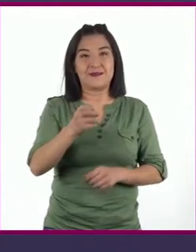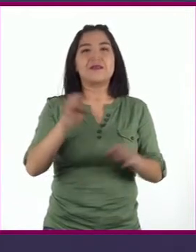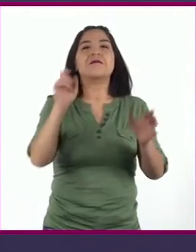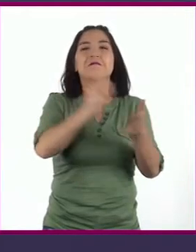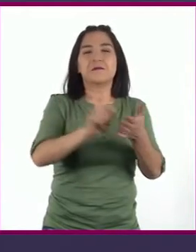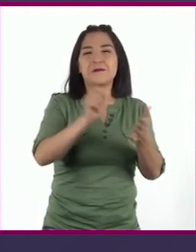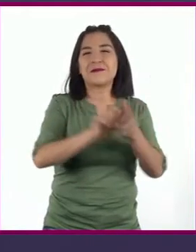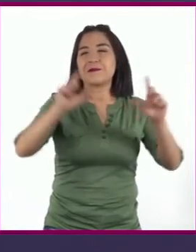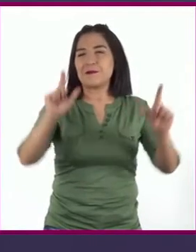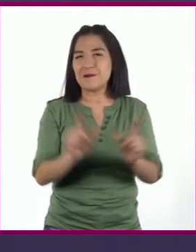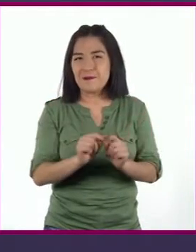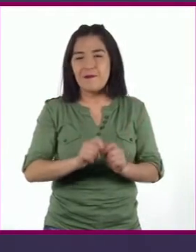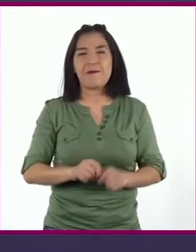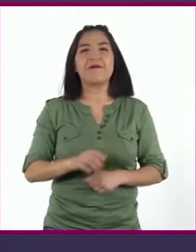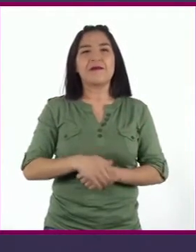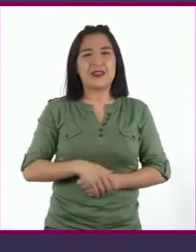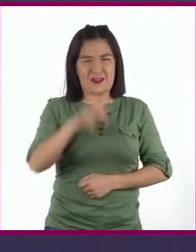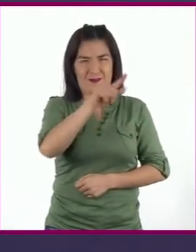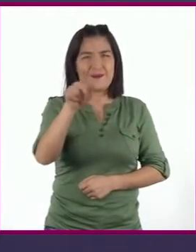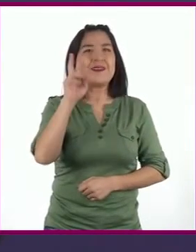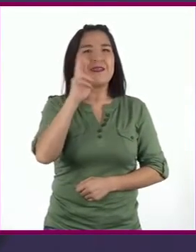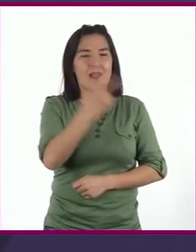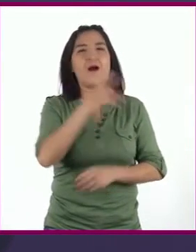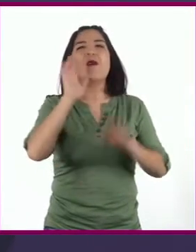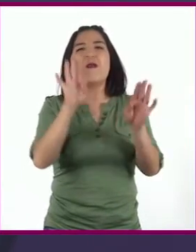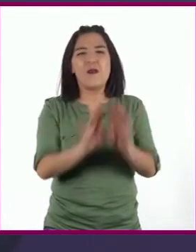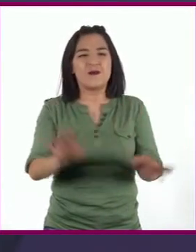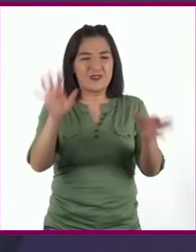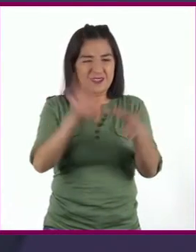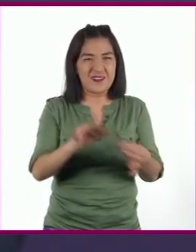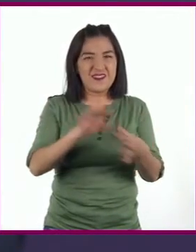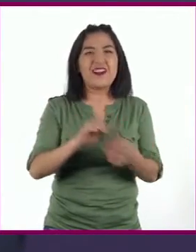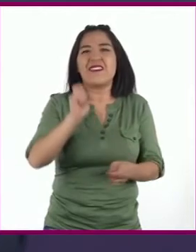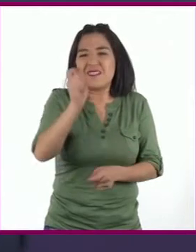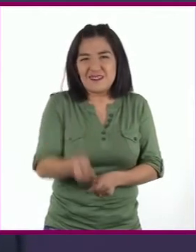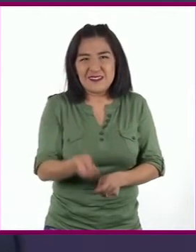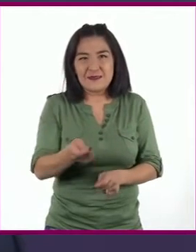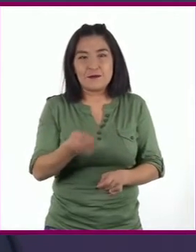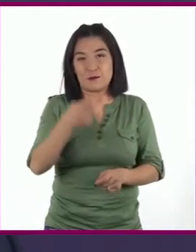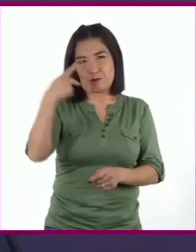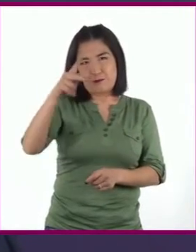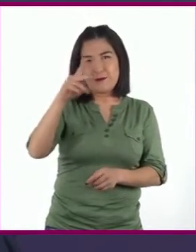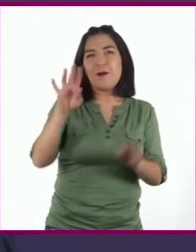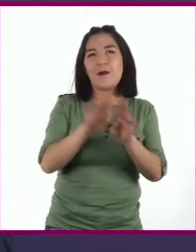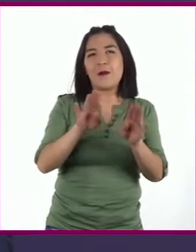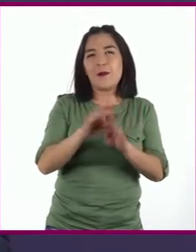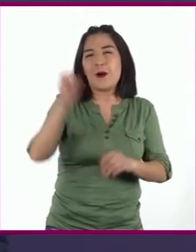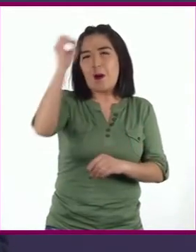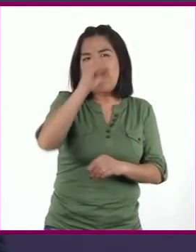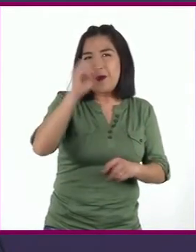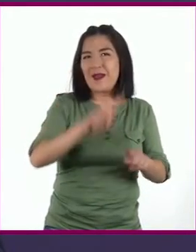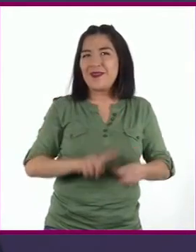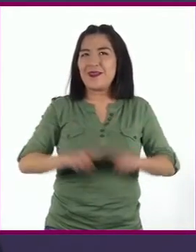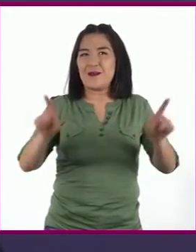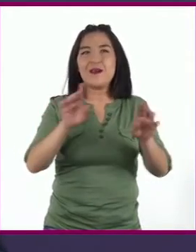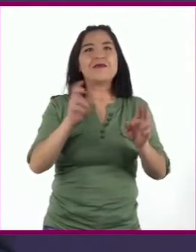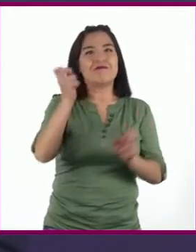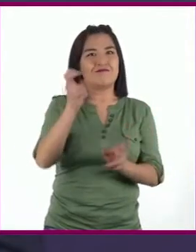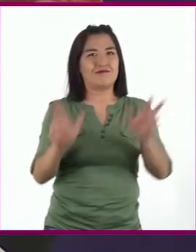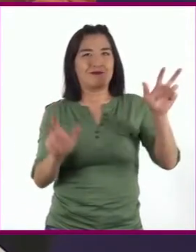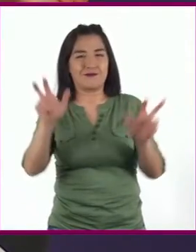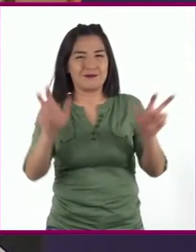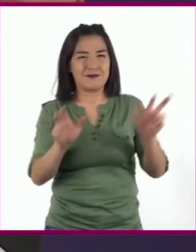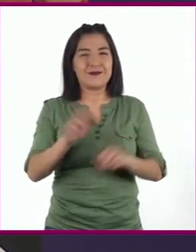ensayo ¿Escucharon cómo define y describe desde un punto de vista literario a un escarabajo?